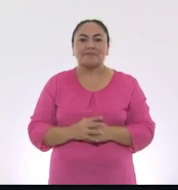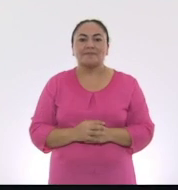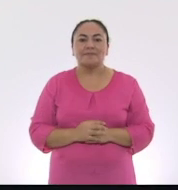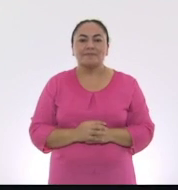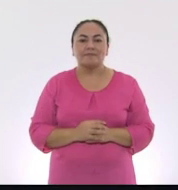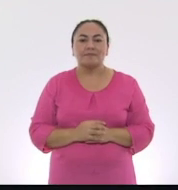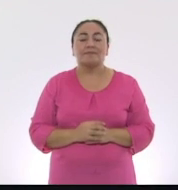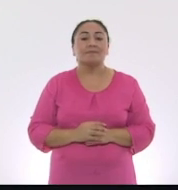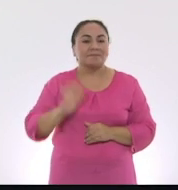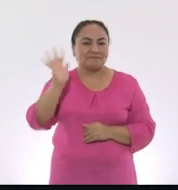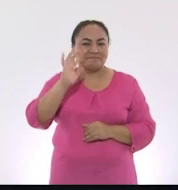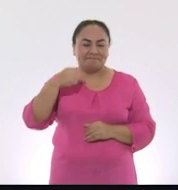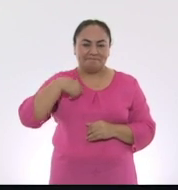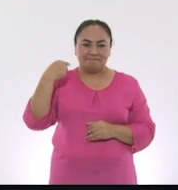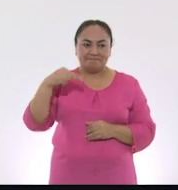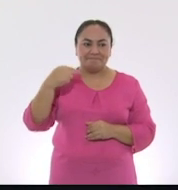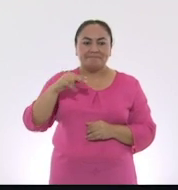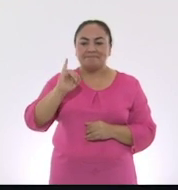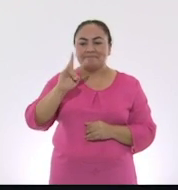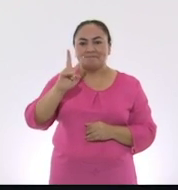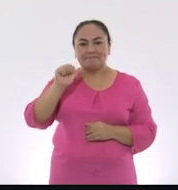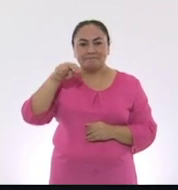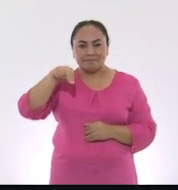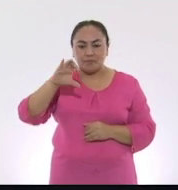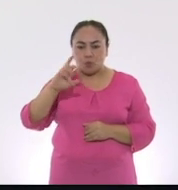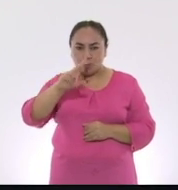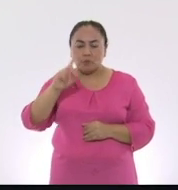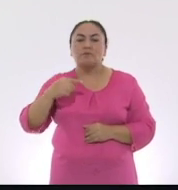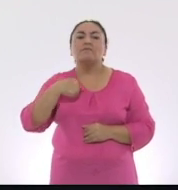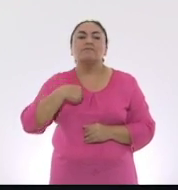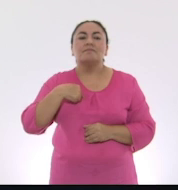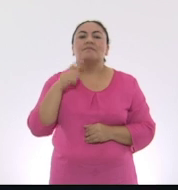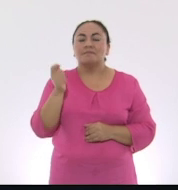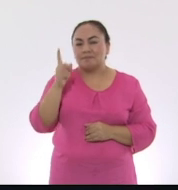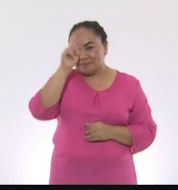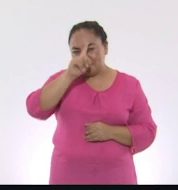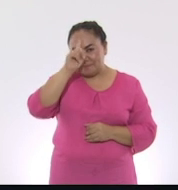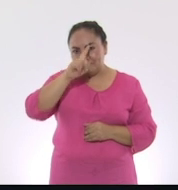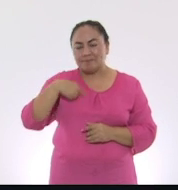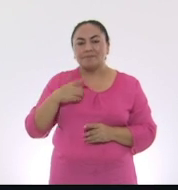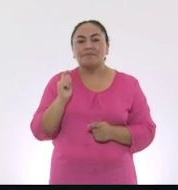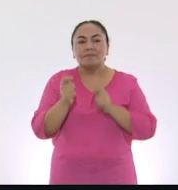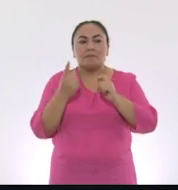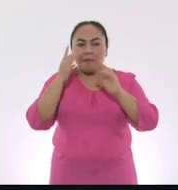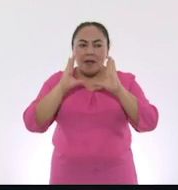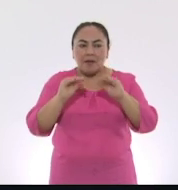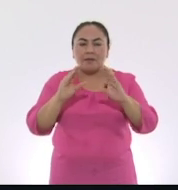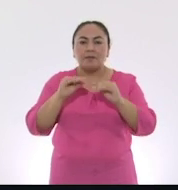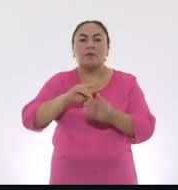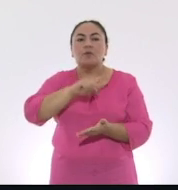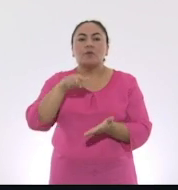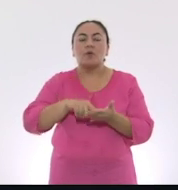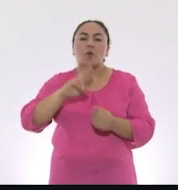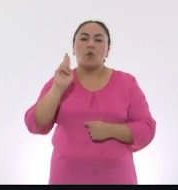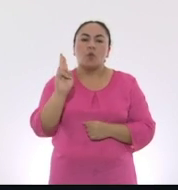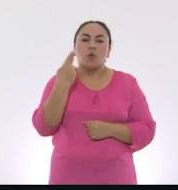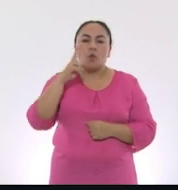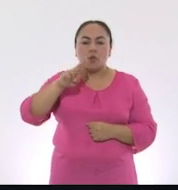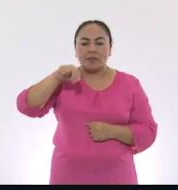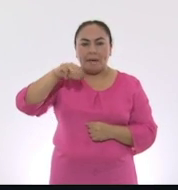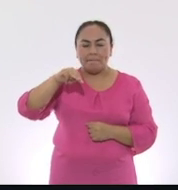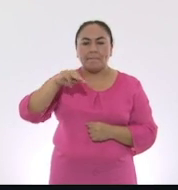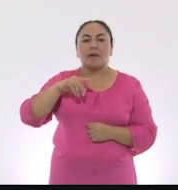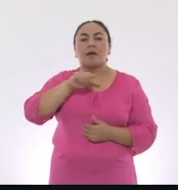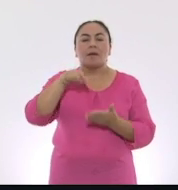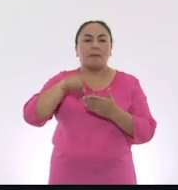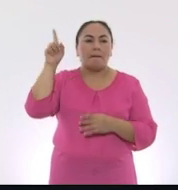Hola, mi nombre es Iván Cruz. Soy asesor externo especializado en Fagot en la UNEM Michoacán. Soy